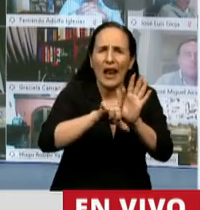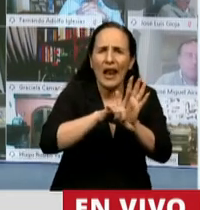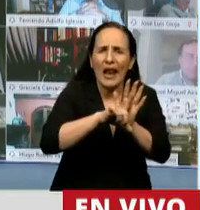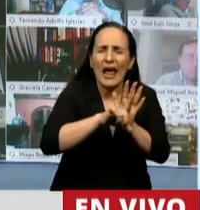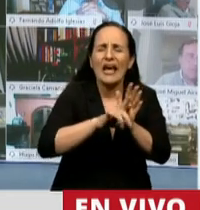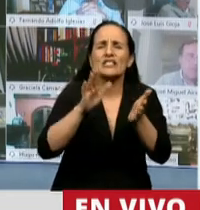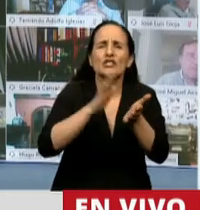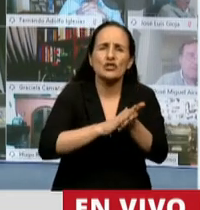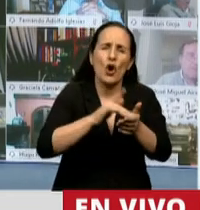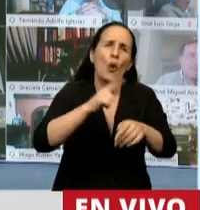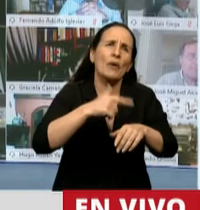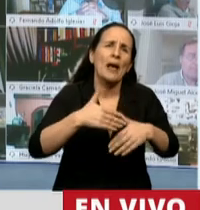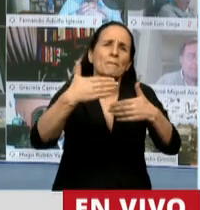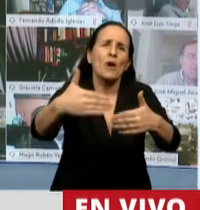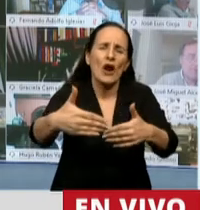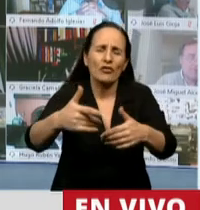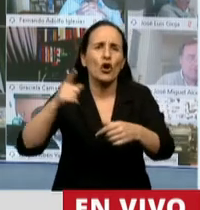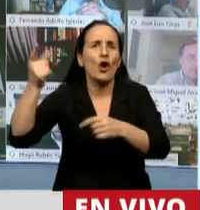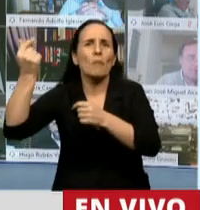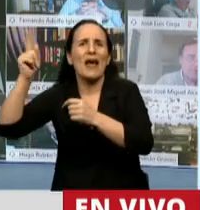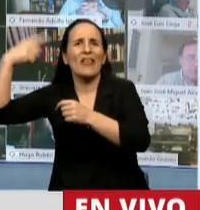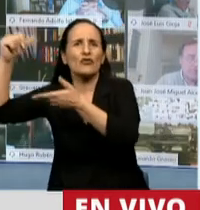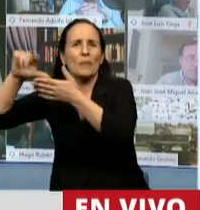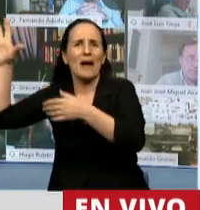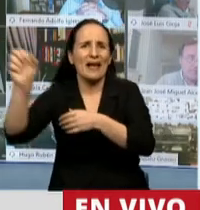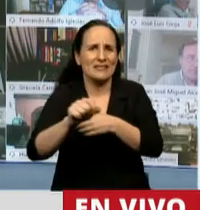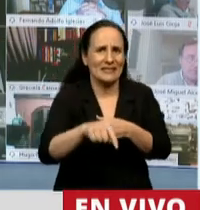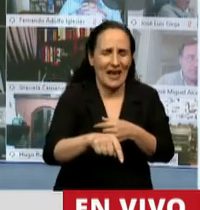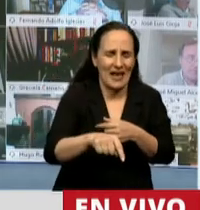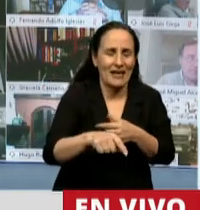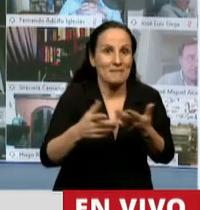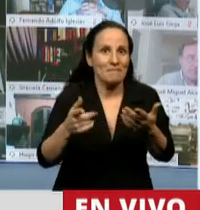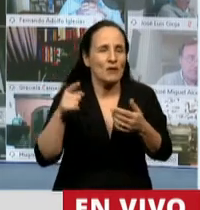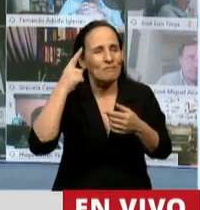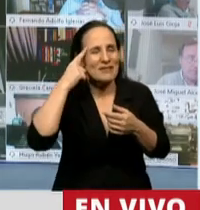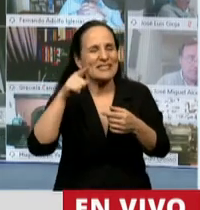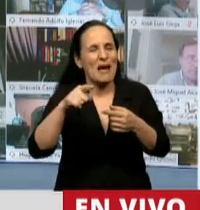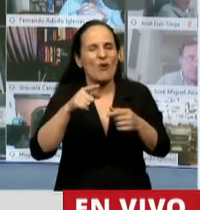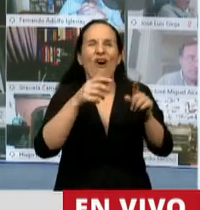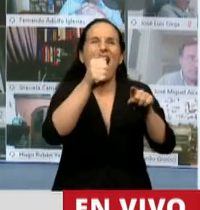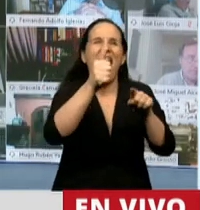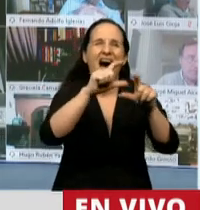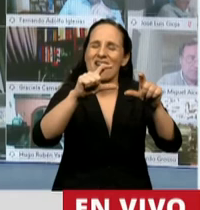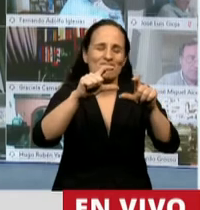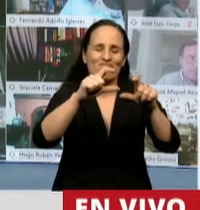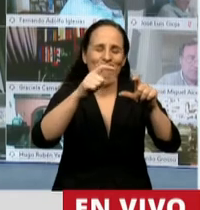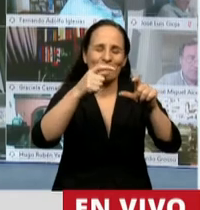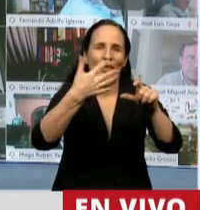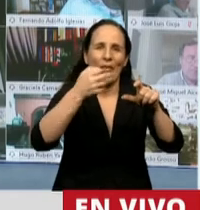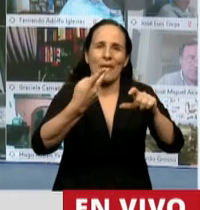regímenes de moratorio blanqueo por lo que consideramos que ese párrafo que está a continuación del inciso A